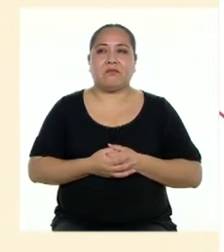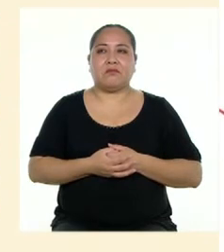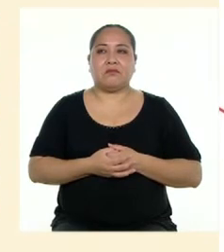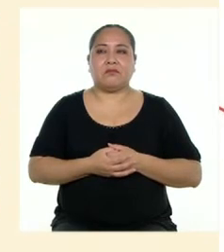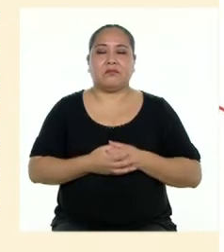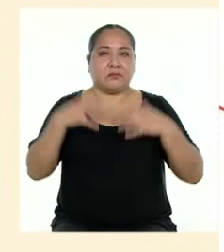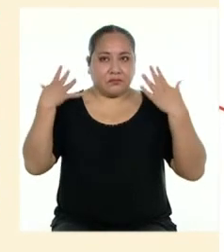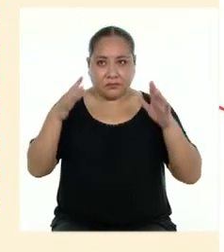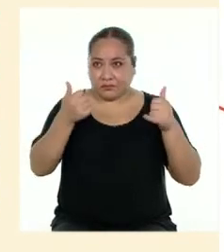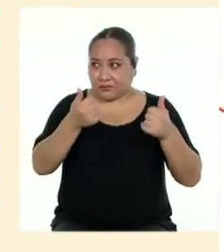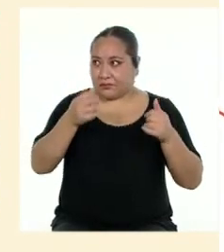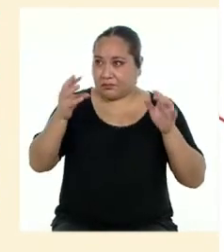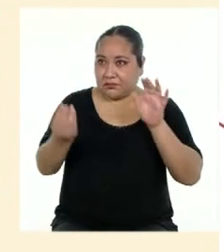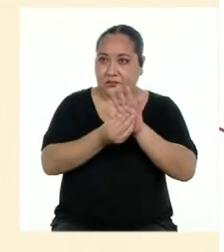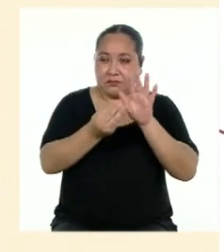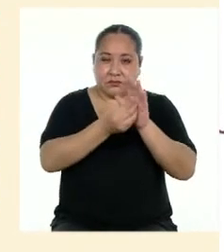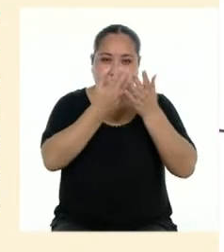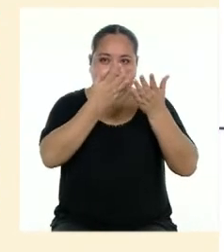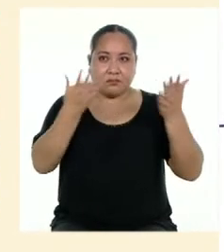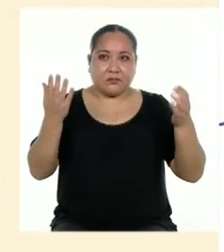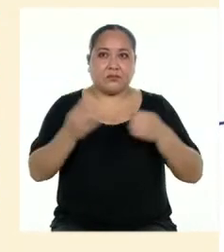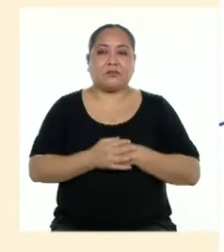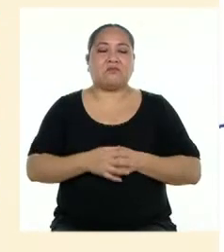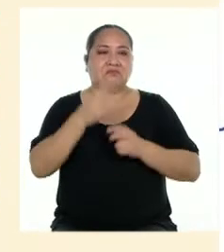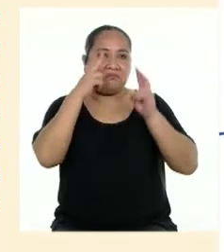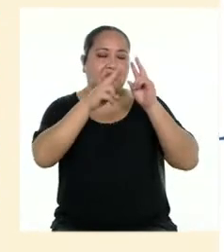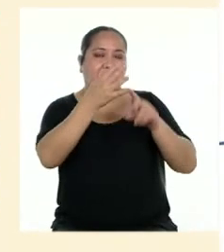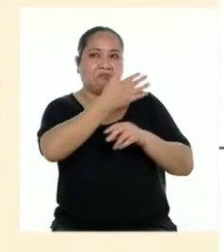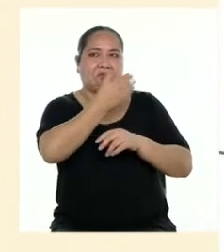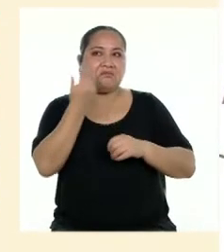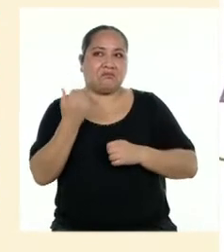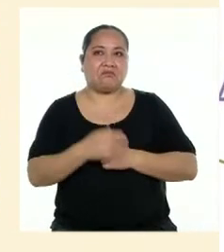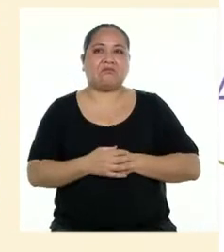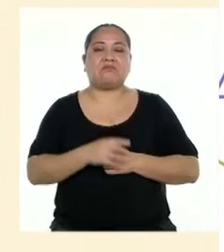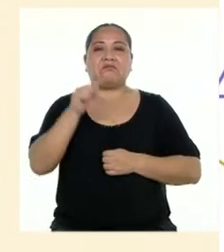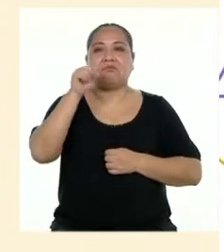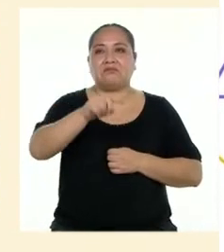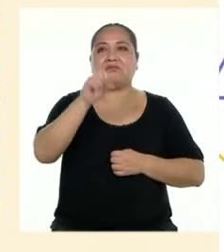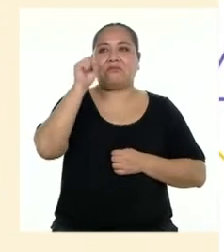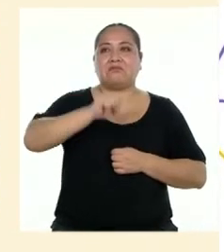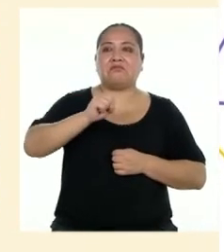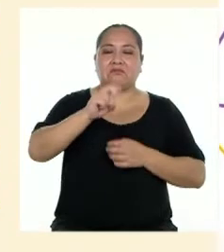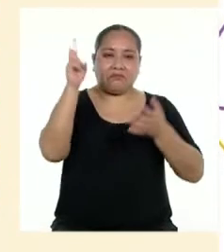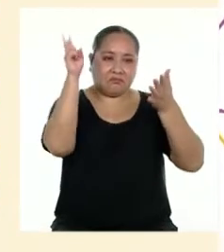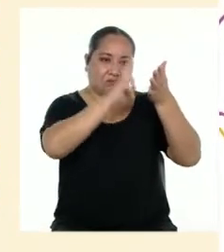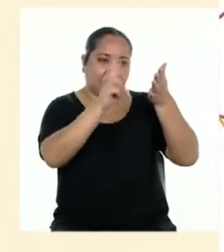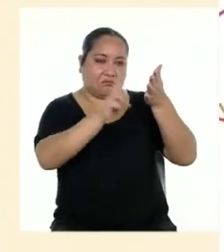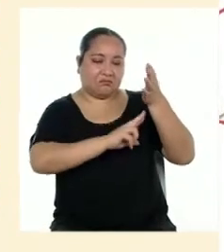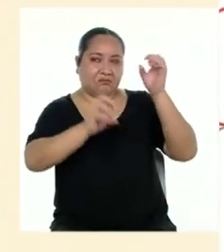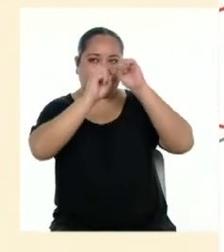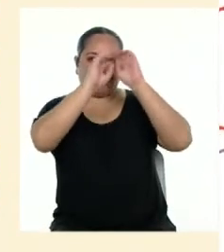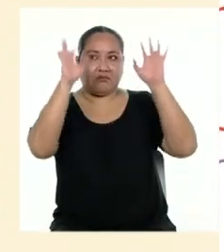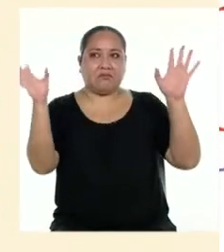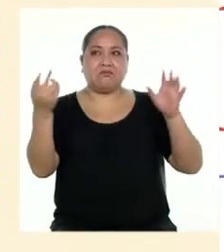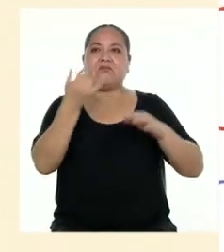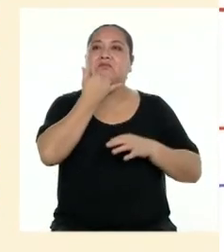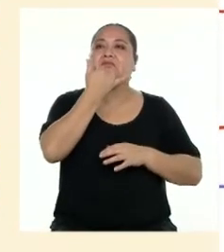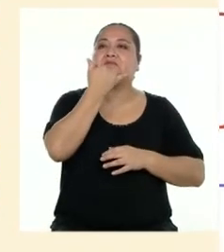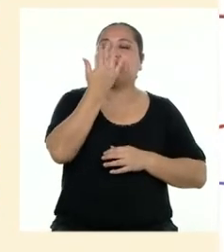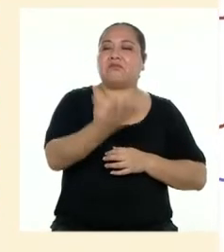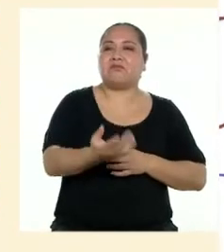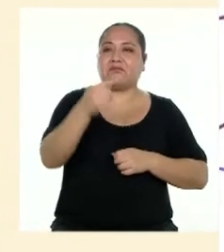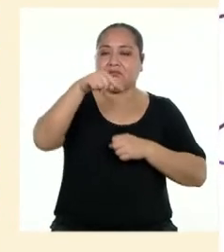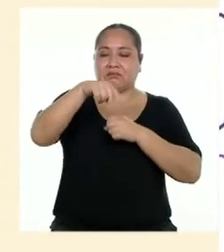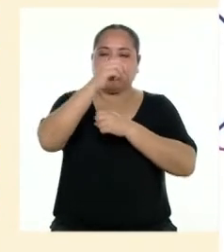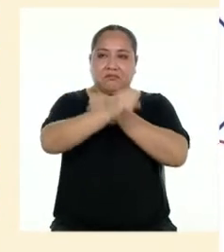Y ahora, ¿qué tal? Añadí unas cosas. Lo veo mejor. Así hay una lectura más clara de lo que ha ocurrido